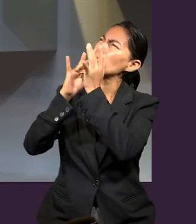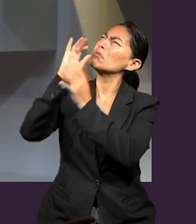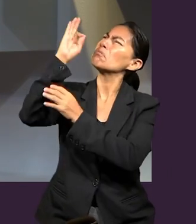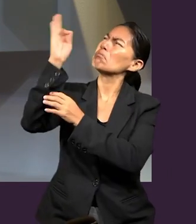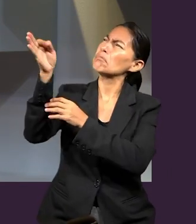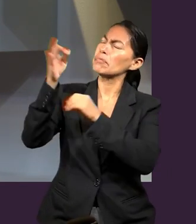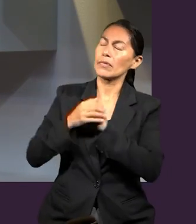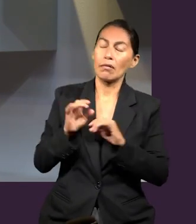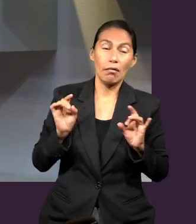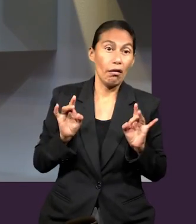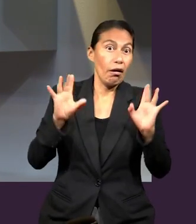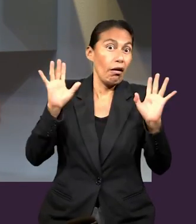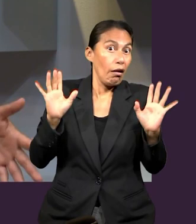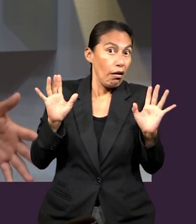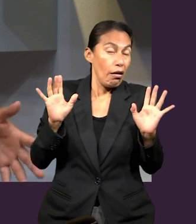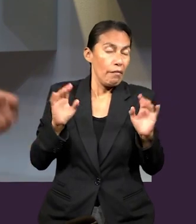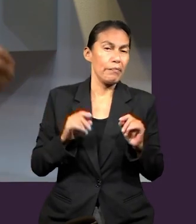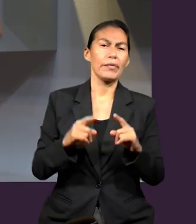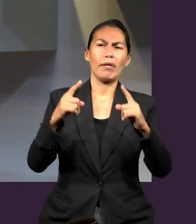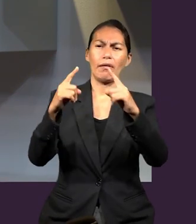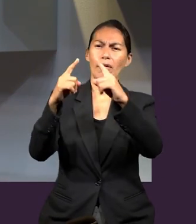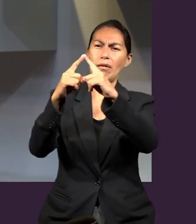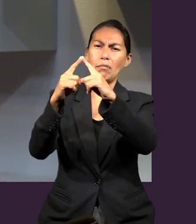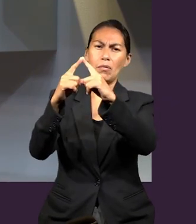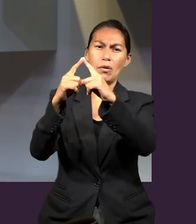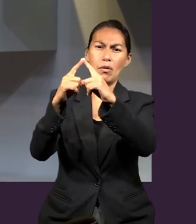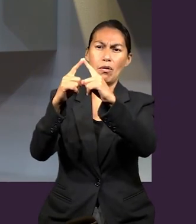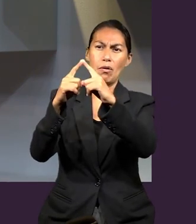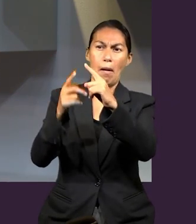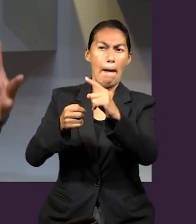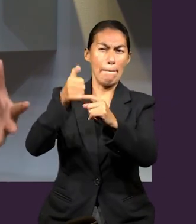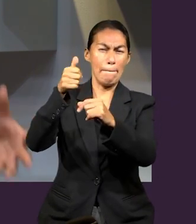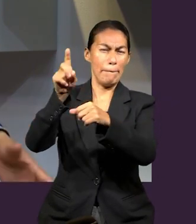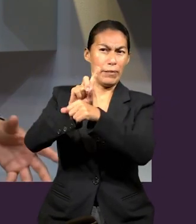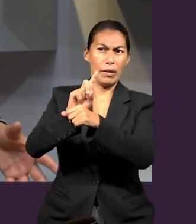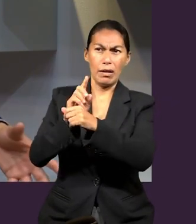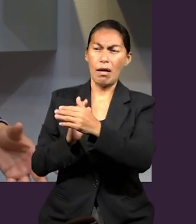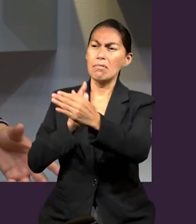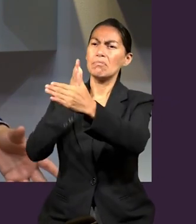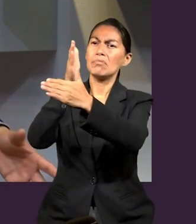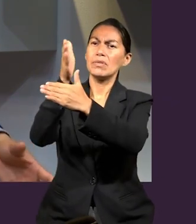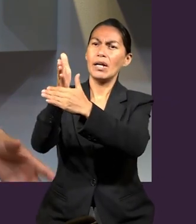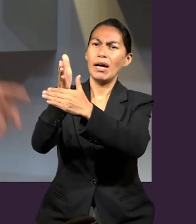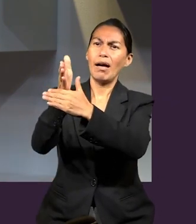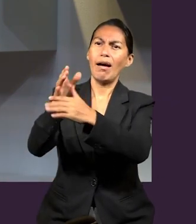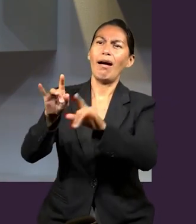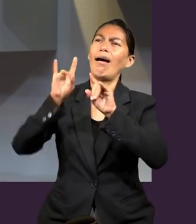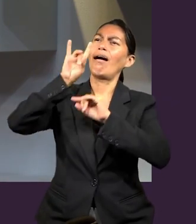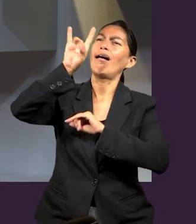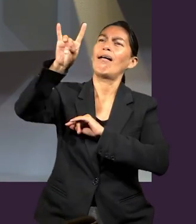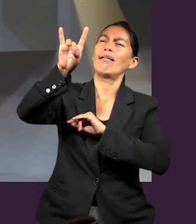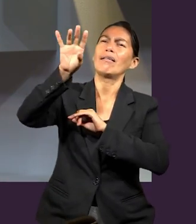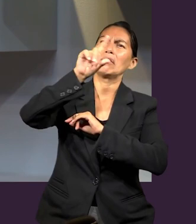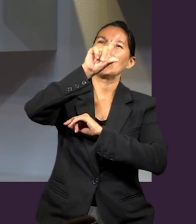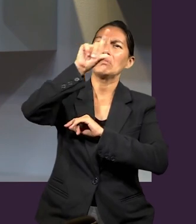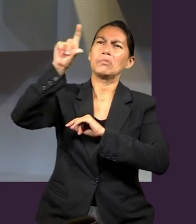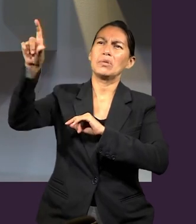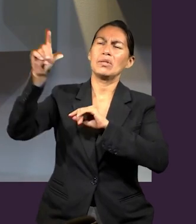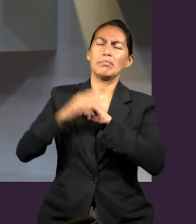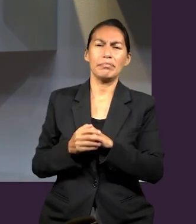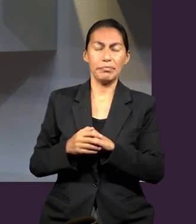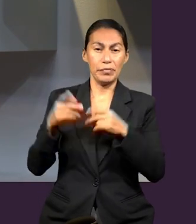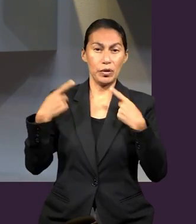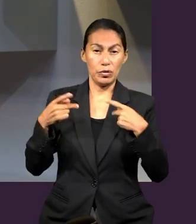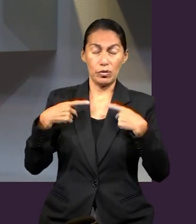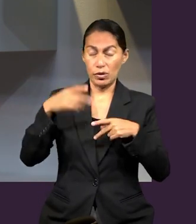esa oportunidad a Jesús y de repente el primer día que visitan el templo se encuentran con una inscripción que dice,